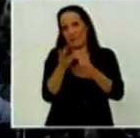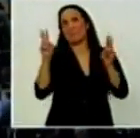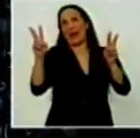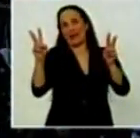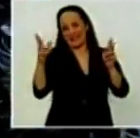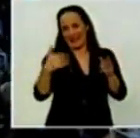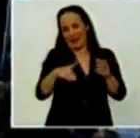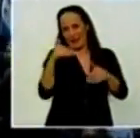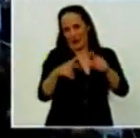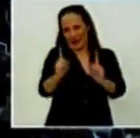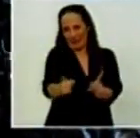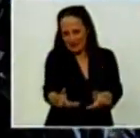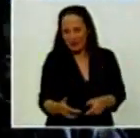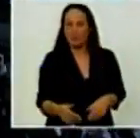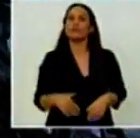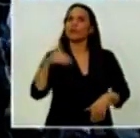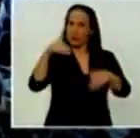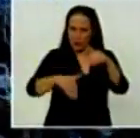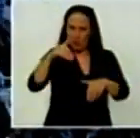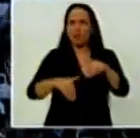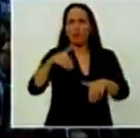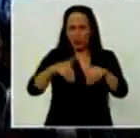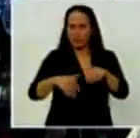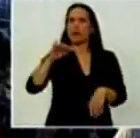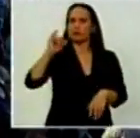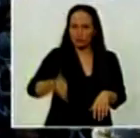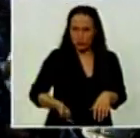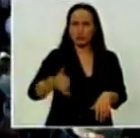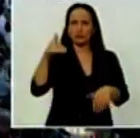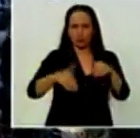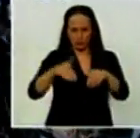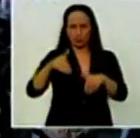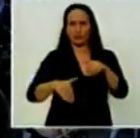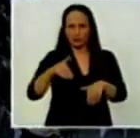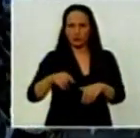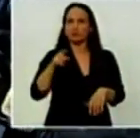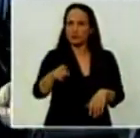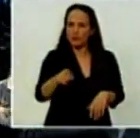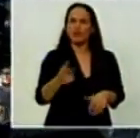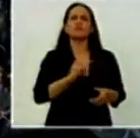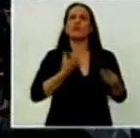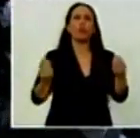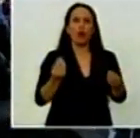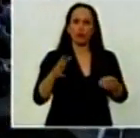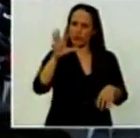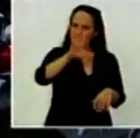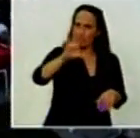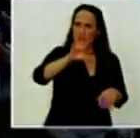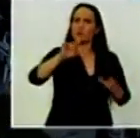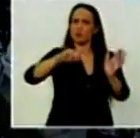Y hubo elecciones, y hubo elecciones, aquí en la provincia de Buenos Aires,